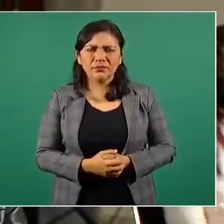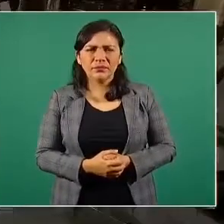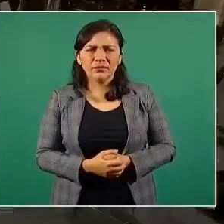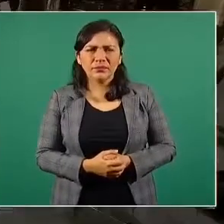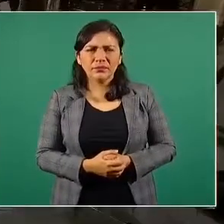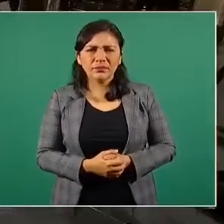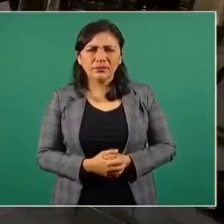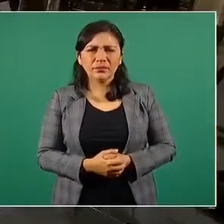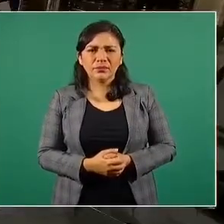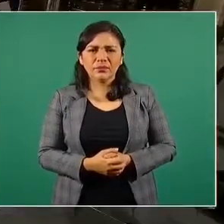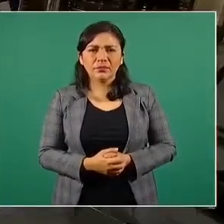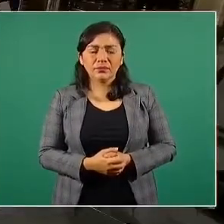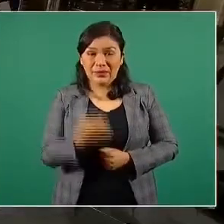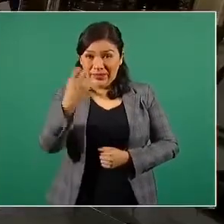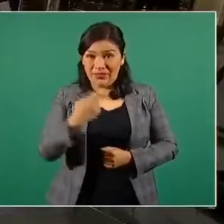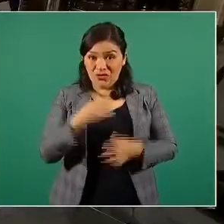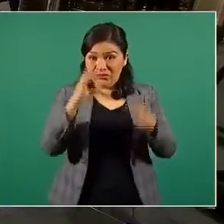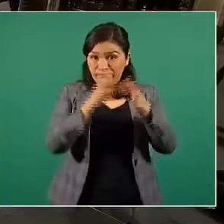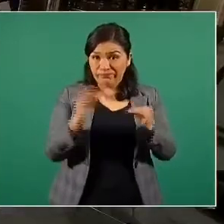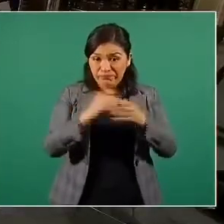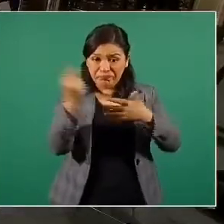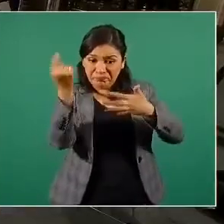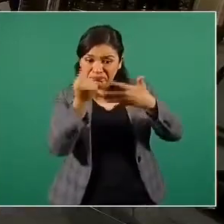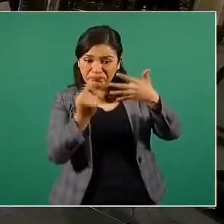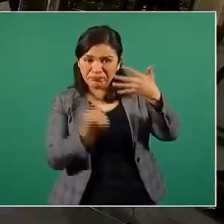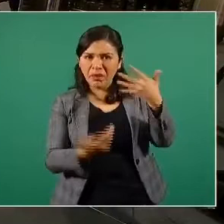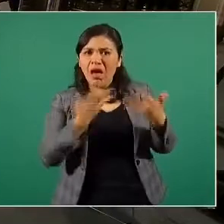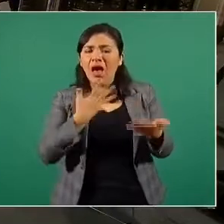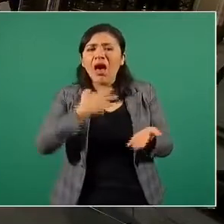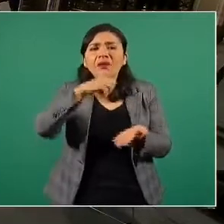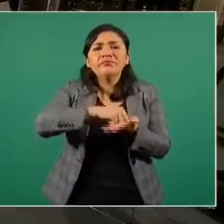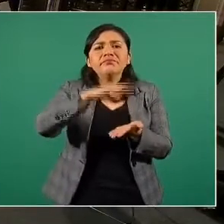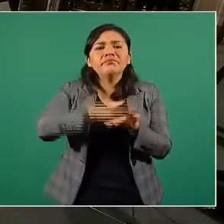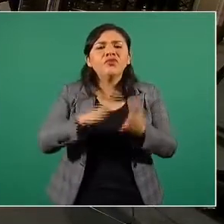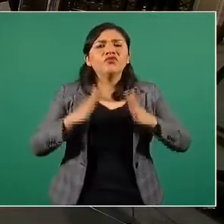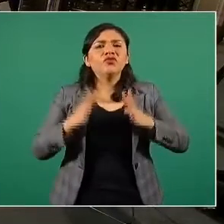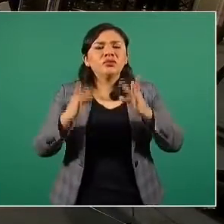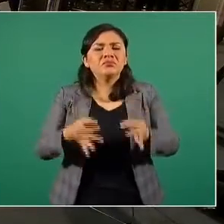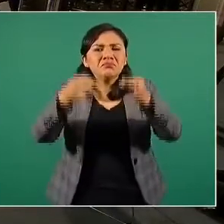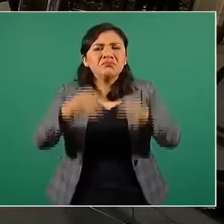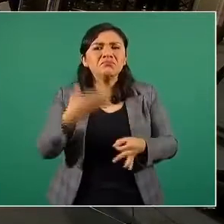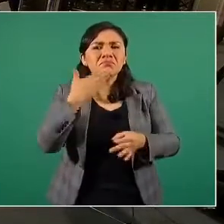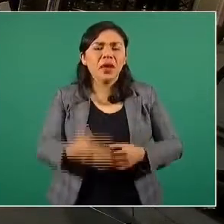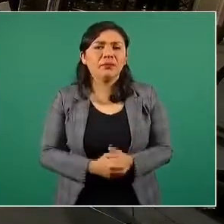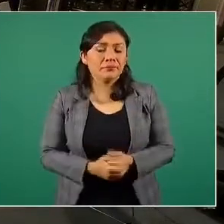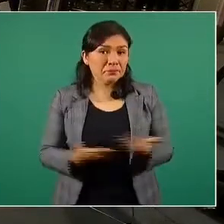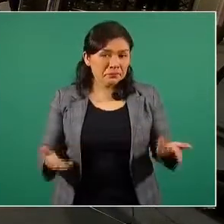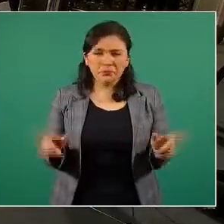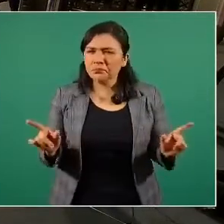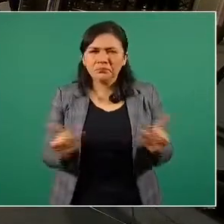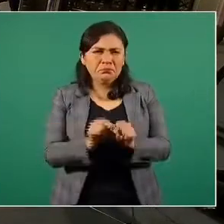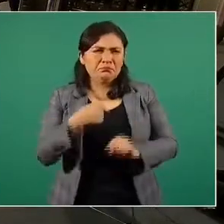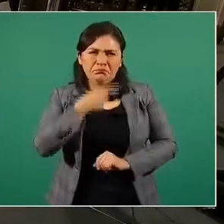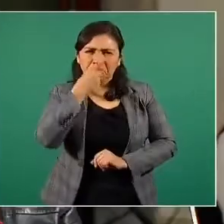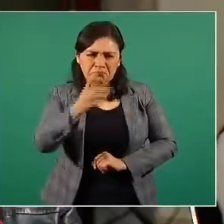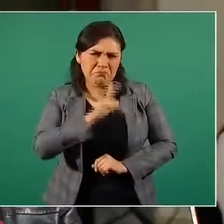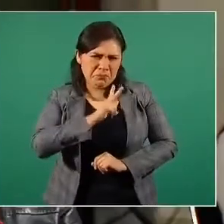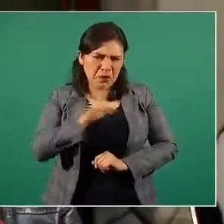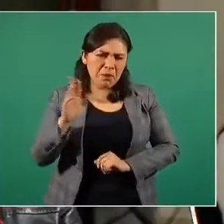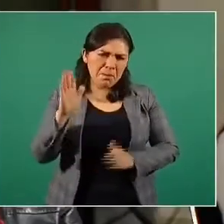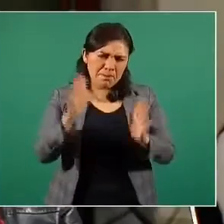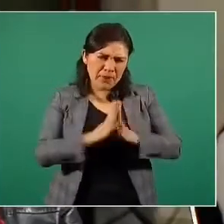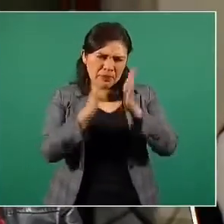construcción. Todo lo que estoy diciendo está fundamentado y está señalado. Quiero cerrar esta intervención